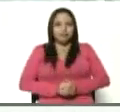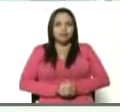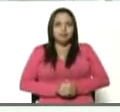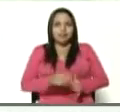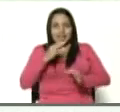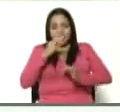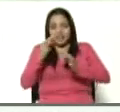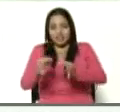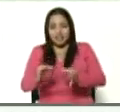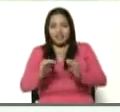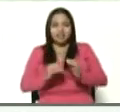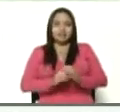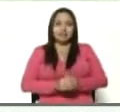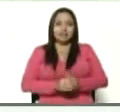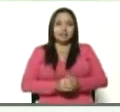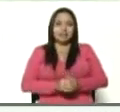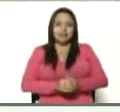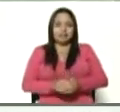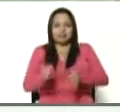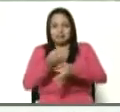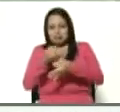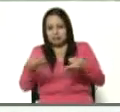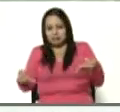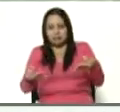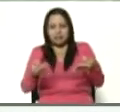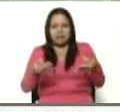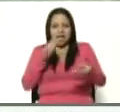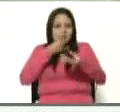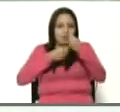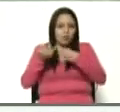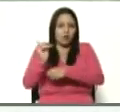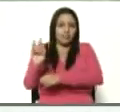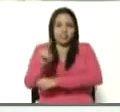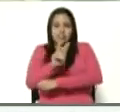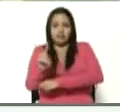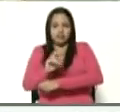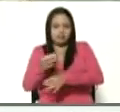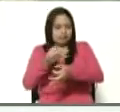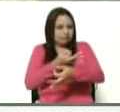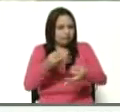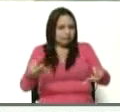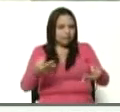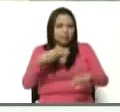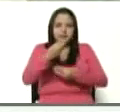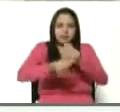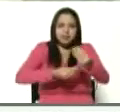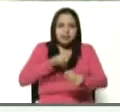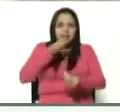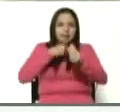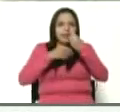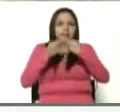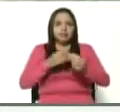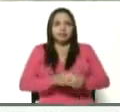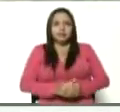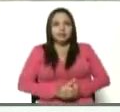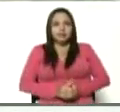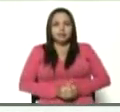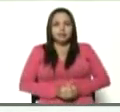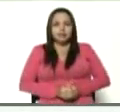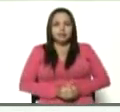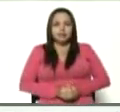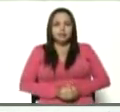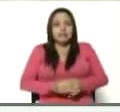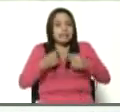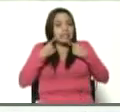verdaderamente, la calidad que tiene Venezuela, la calidad productiva, se